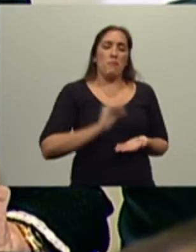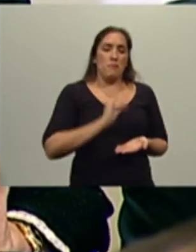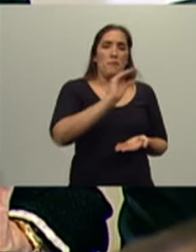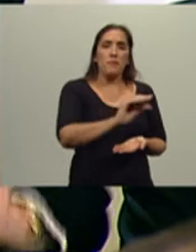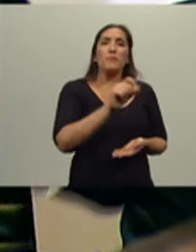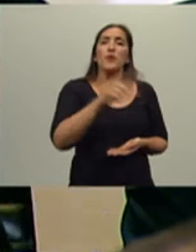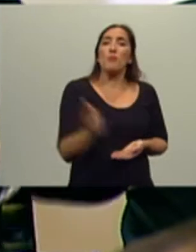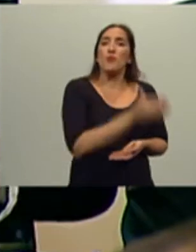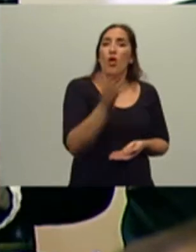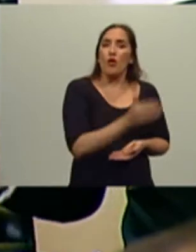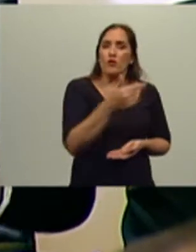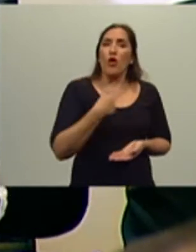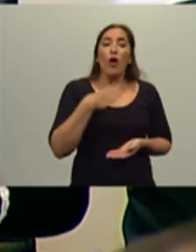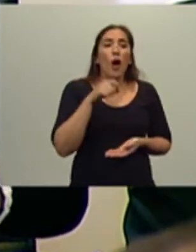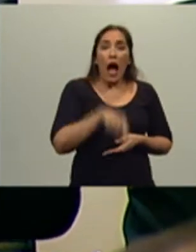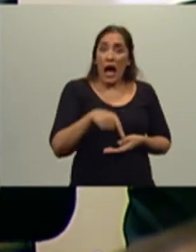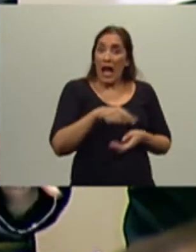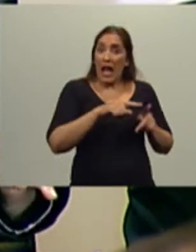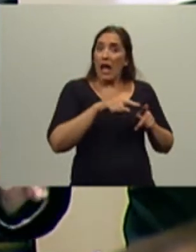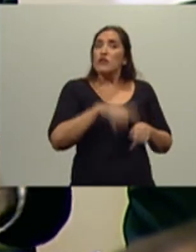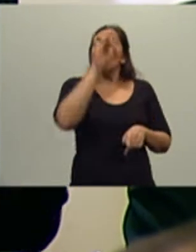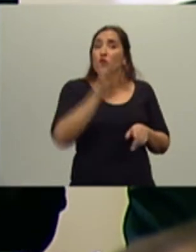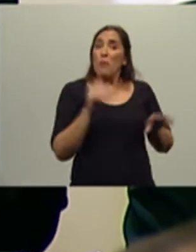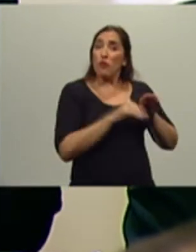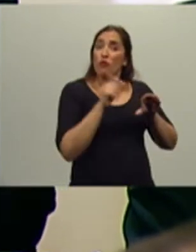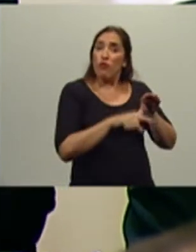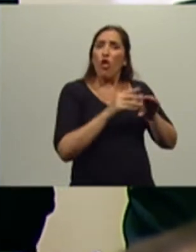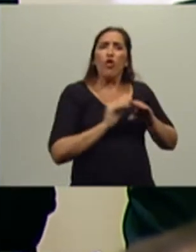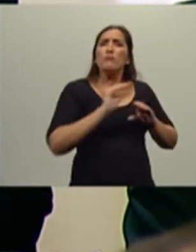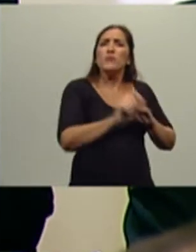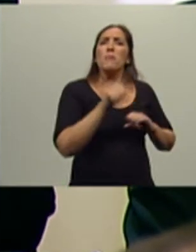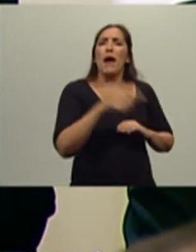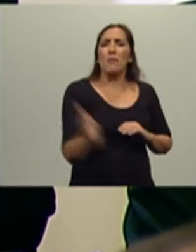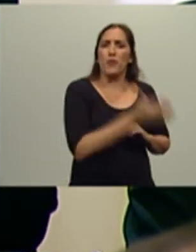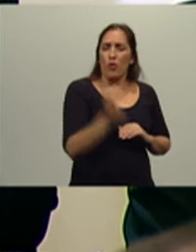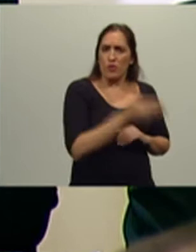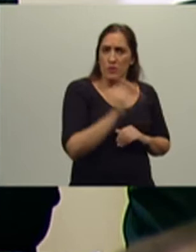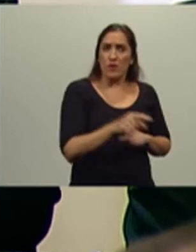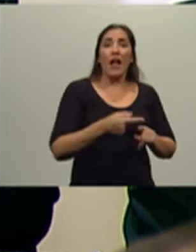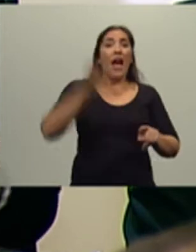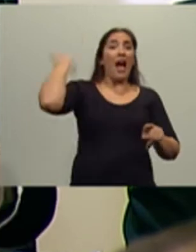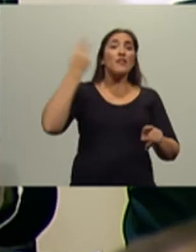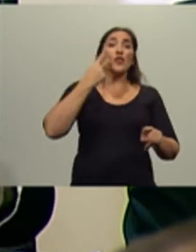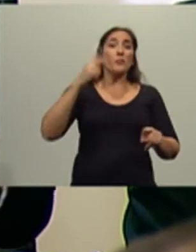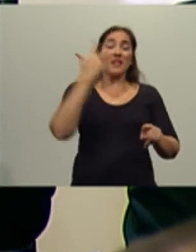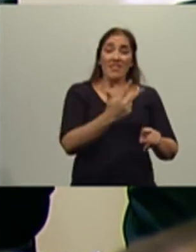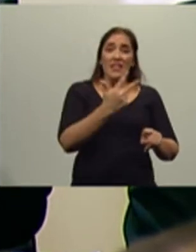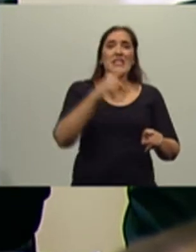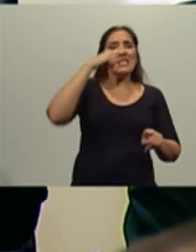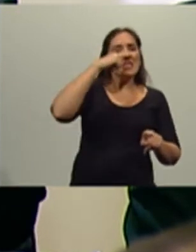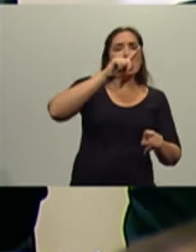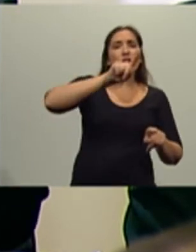productivo, esto es para financiamiento productivo productivo únicamente, era en el año 2003 del 7